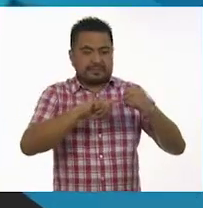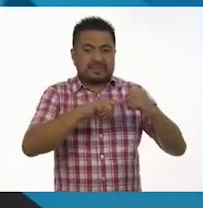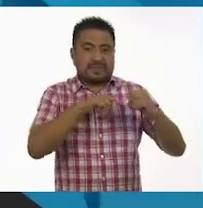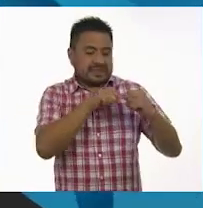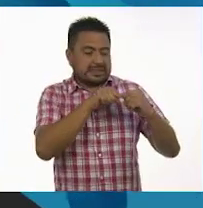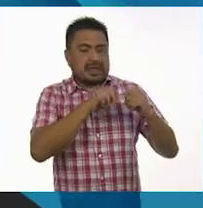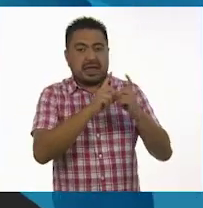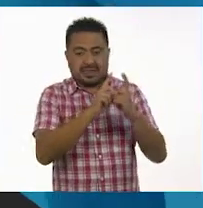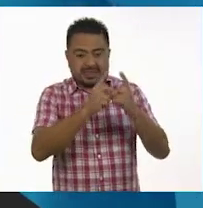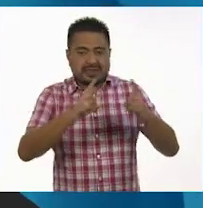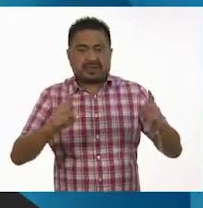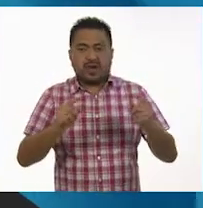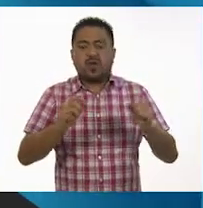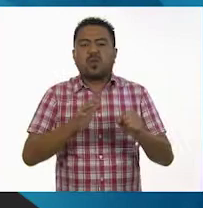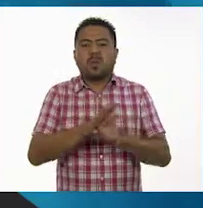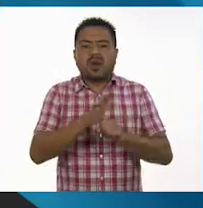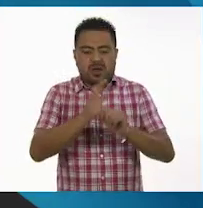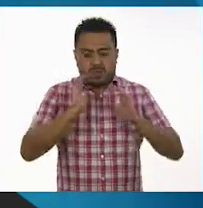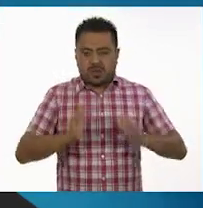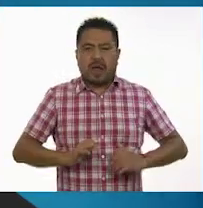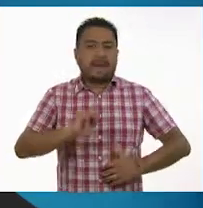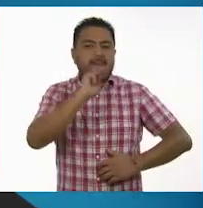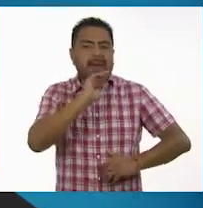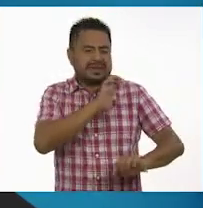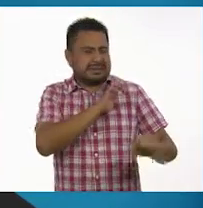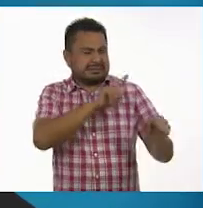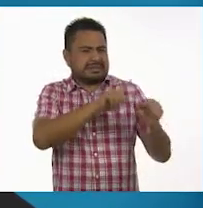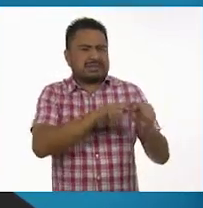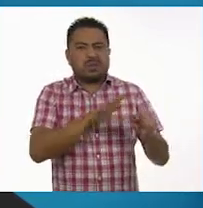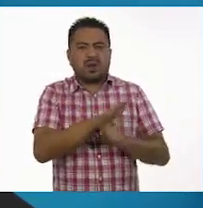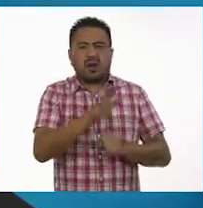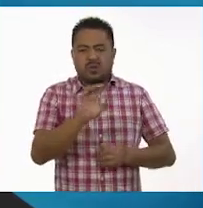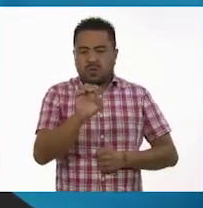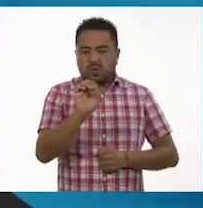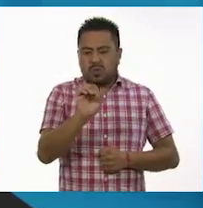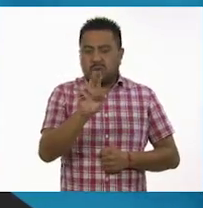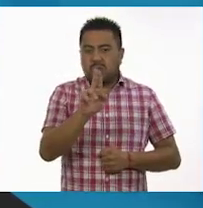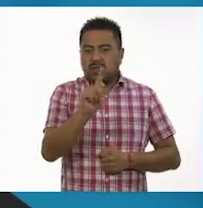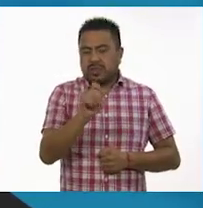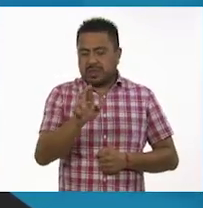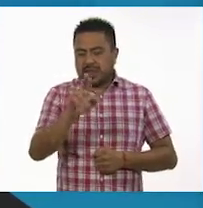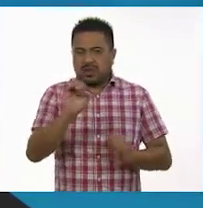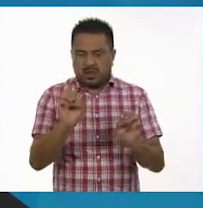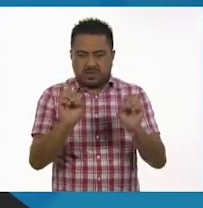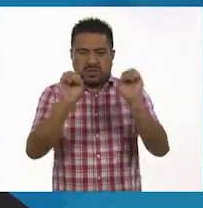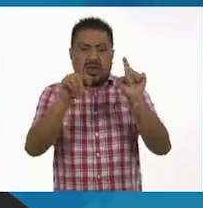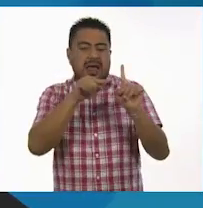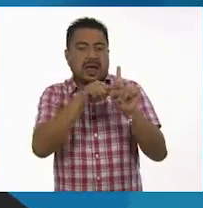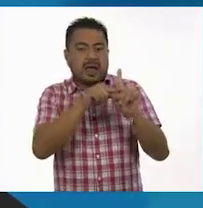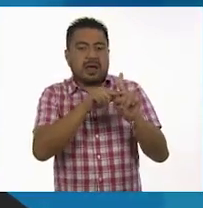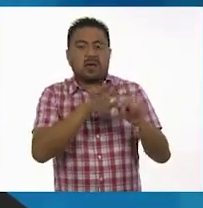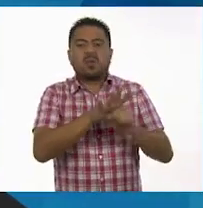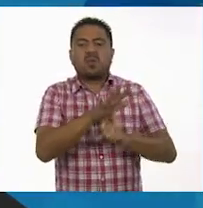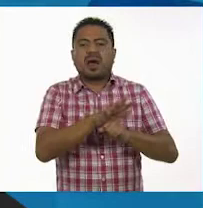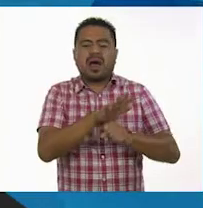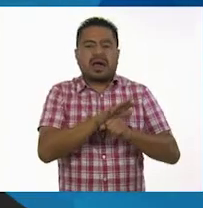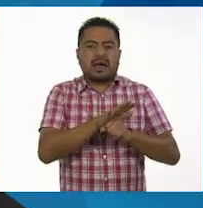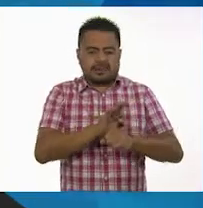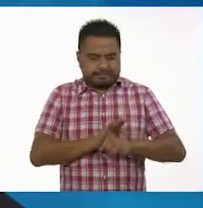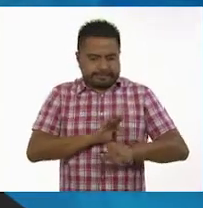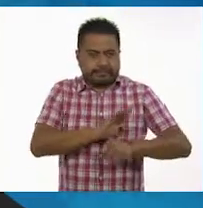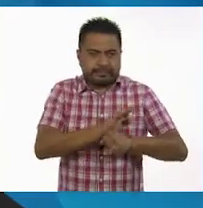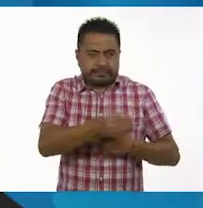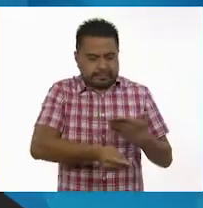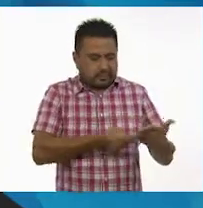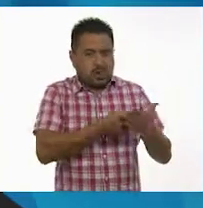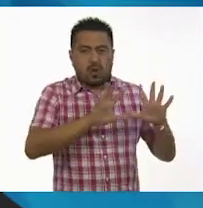embrión se desarrolla en el cuerpo de la madre, específicamente en el útero. Es el cuerpo de la madre la que protege y